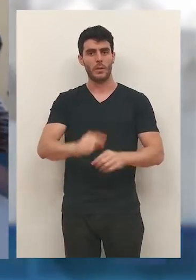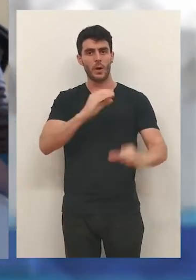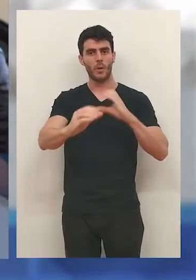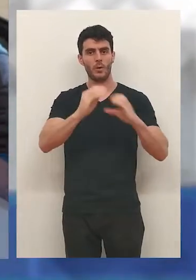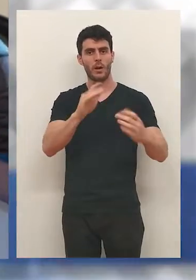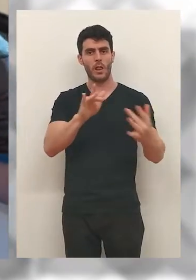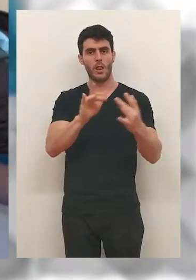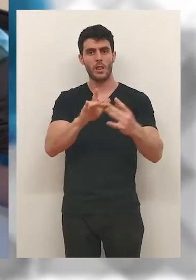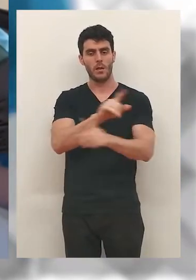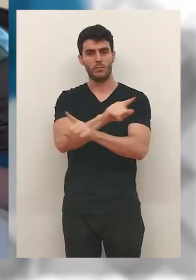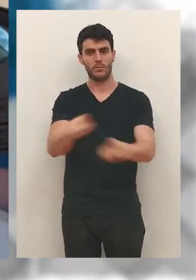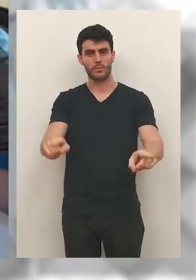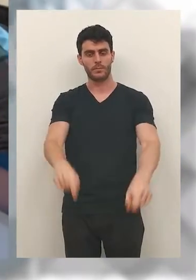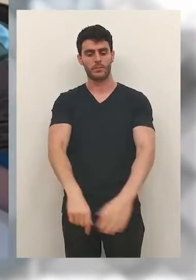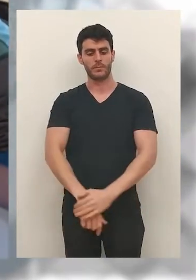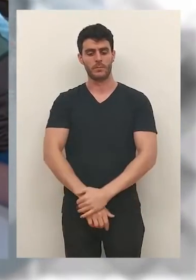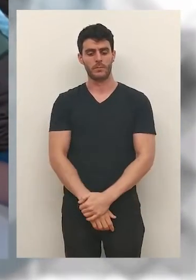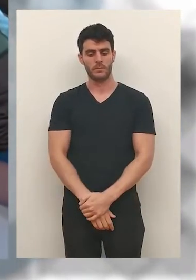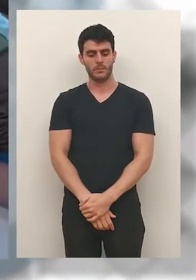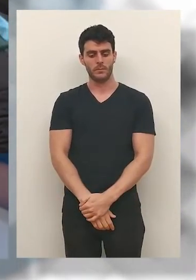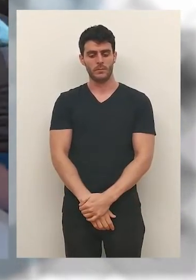joven y prohibición de comunicarse con ella.